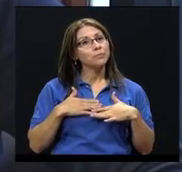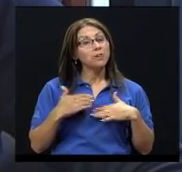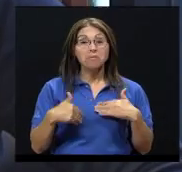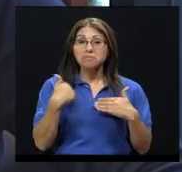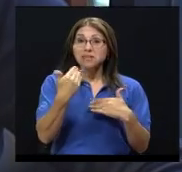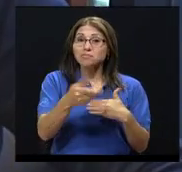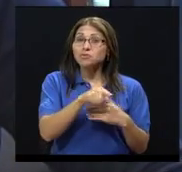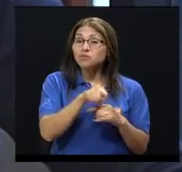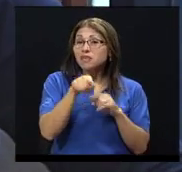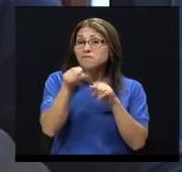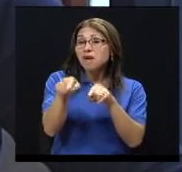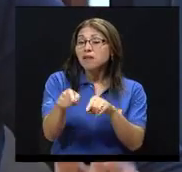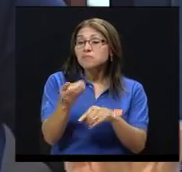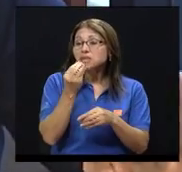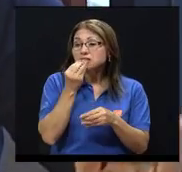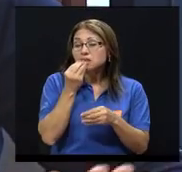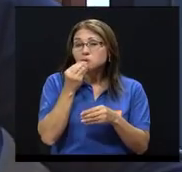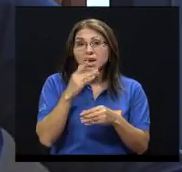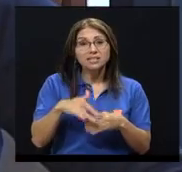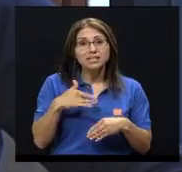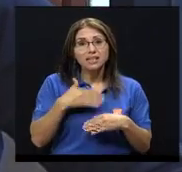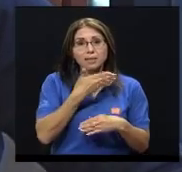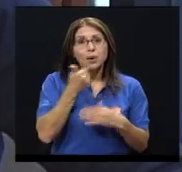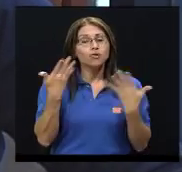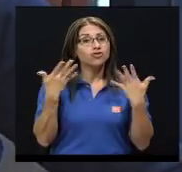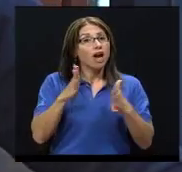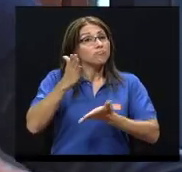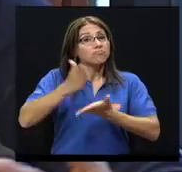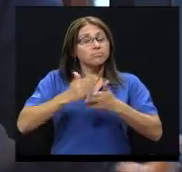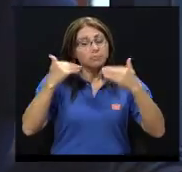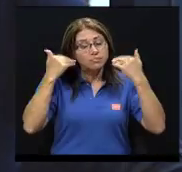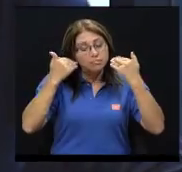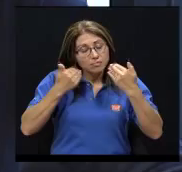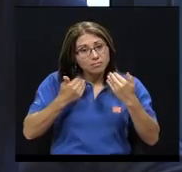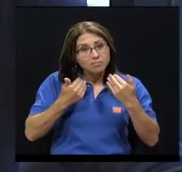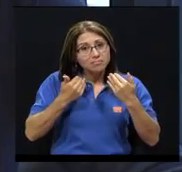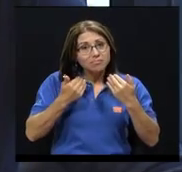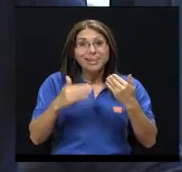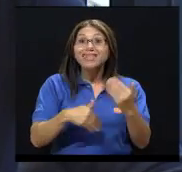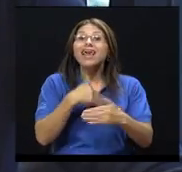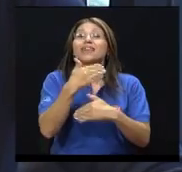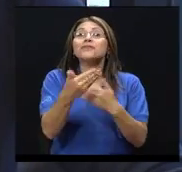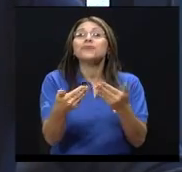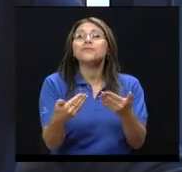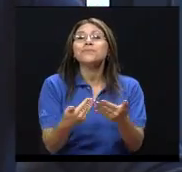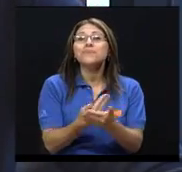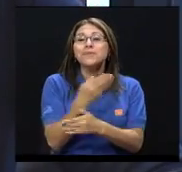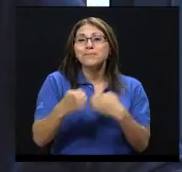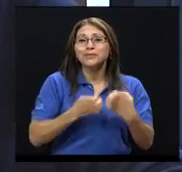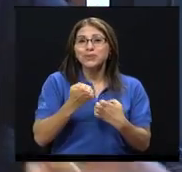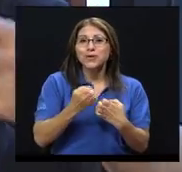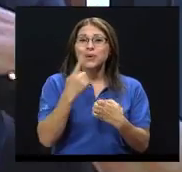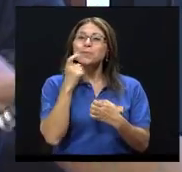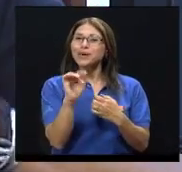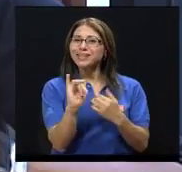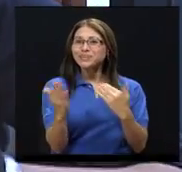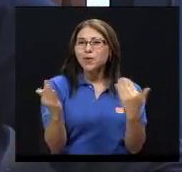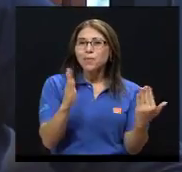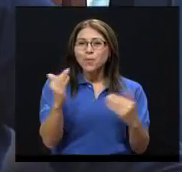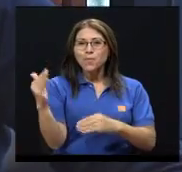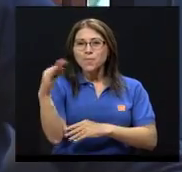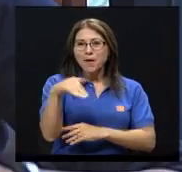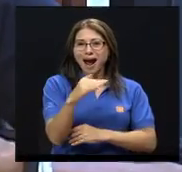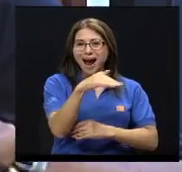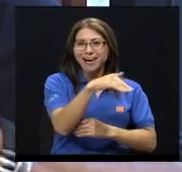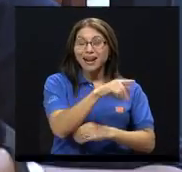desayunar y se siente mejor y esa tristeza pasó. Y ahí viene la siguiente emoción porque es como un mar, ¿verdad? Pero eso es una